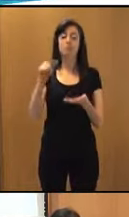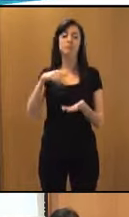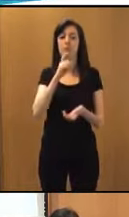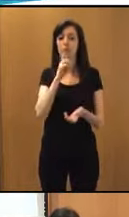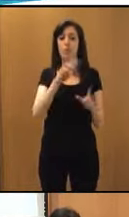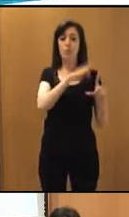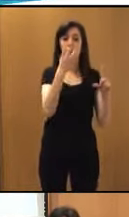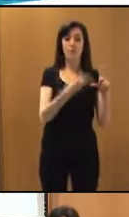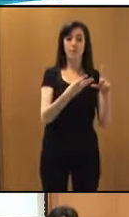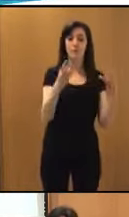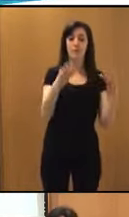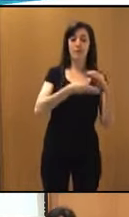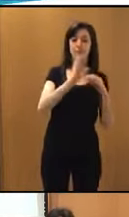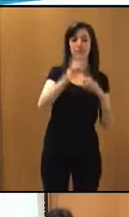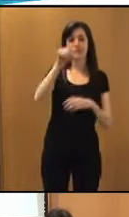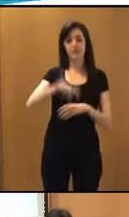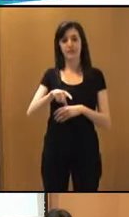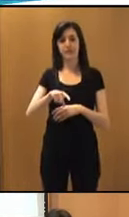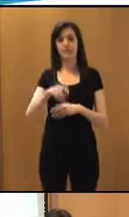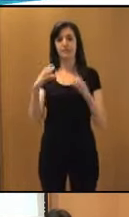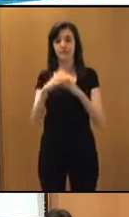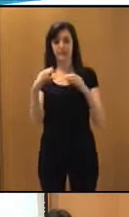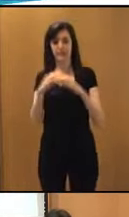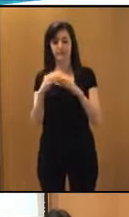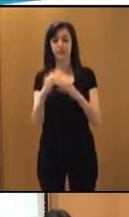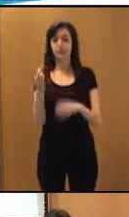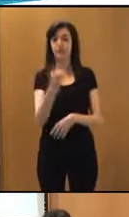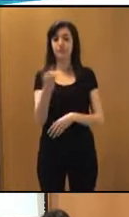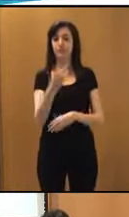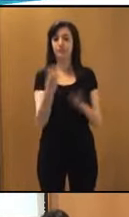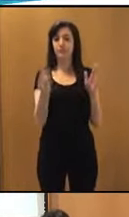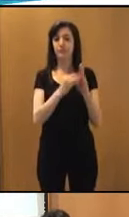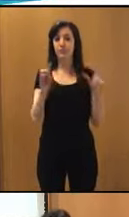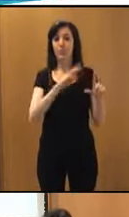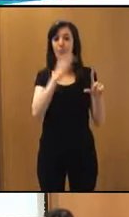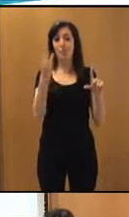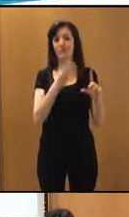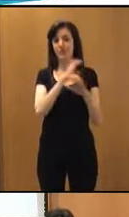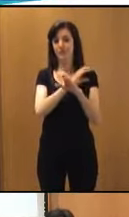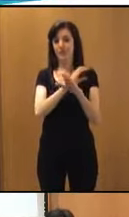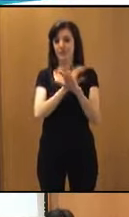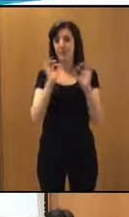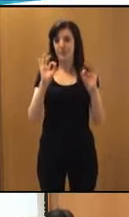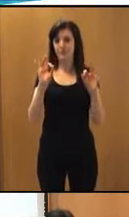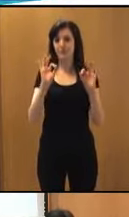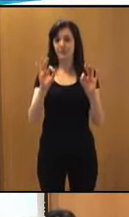página del CEAPAD como en la del INSERSO. Ahí hemos incluido pues una página de cómic que fue